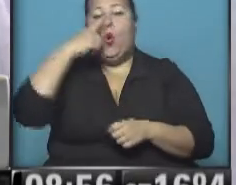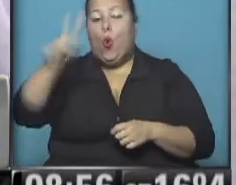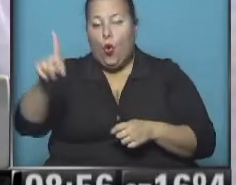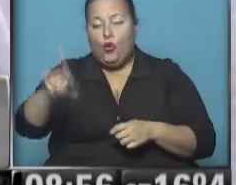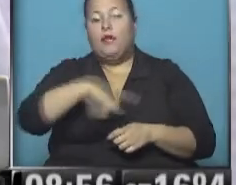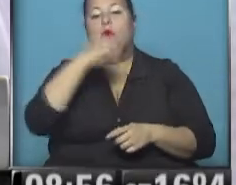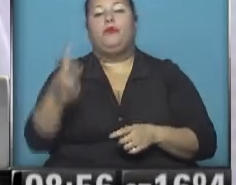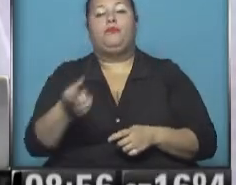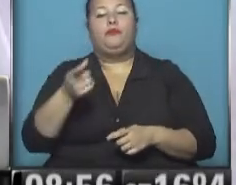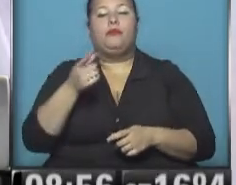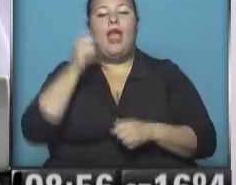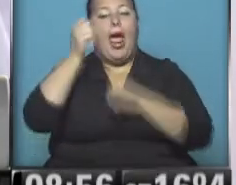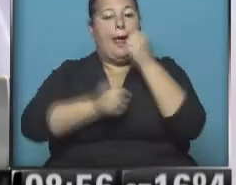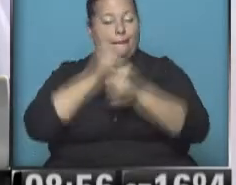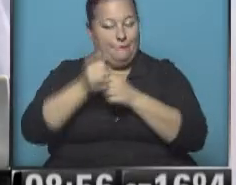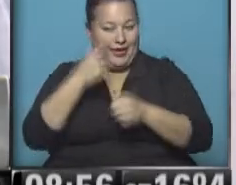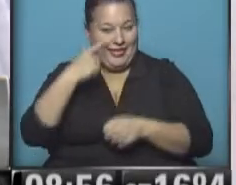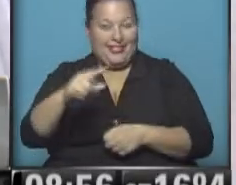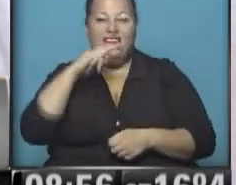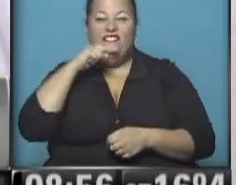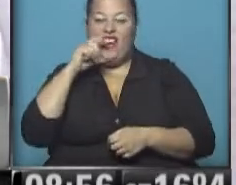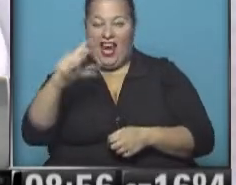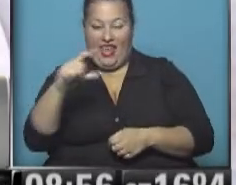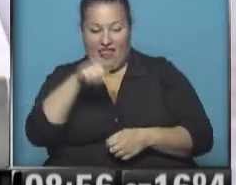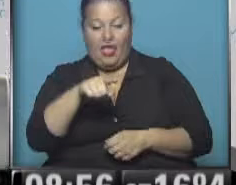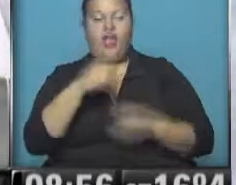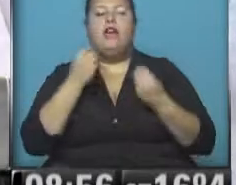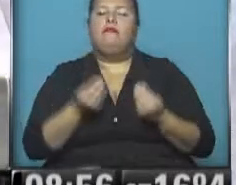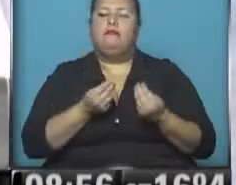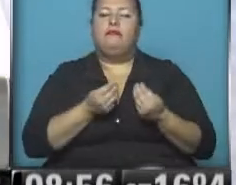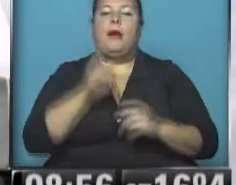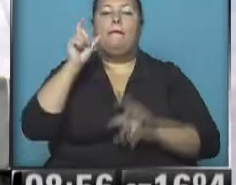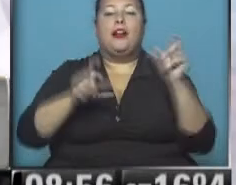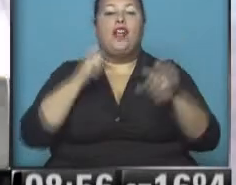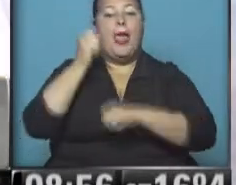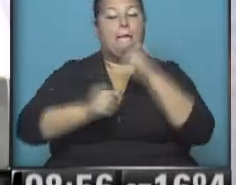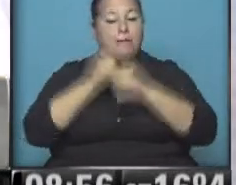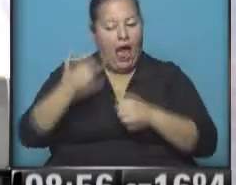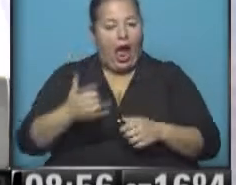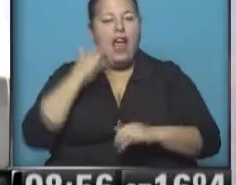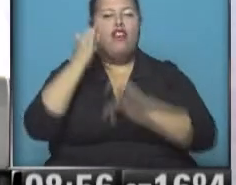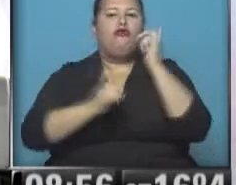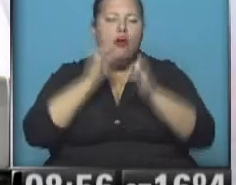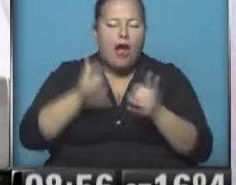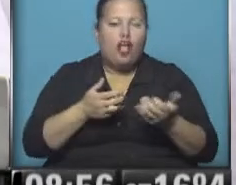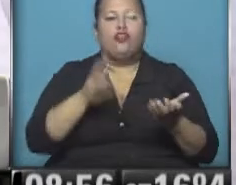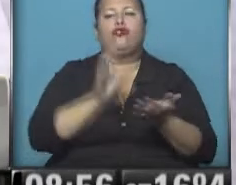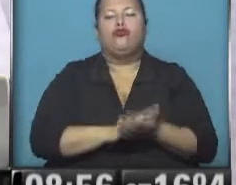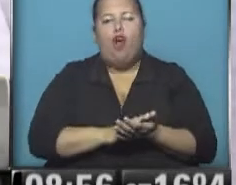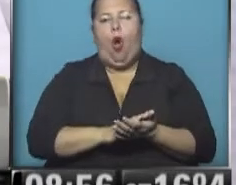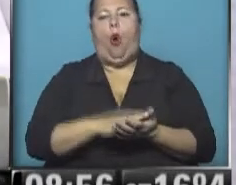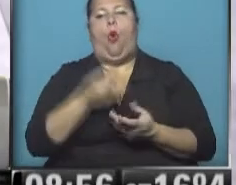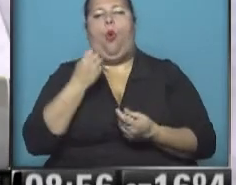existe la sección de Empresas, la que estamos viendo en verde en la pantalla, en donde los empleadores van a encontrar información acerca de